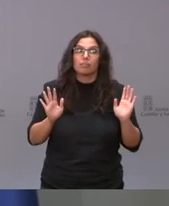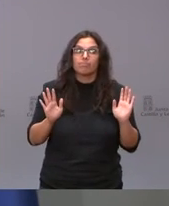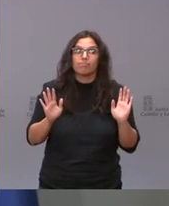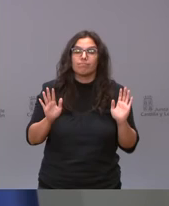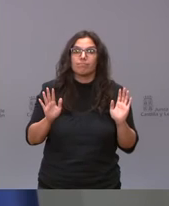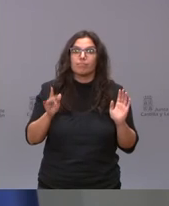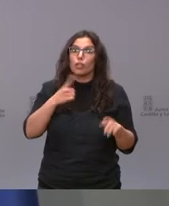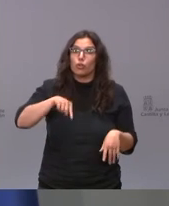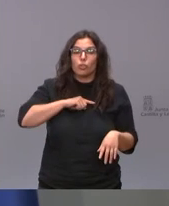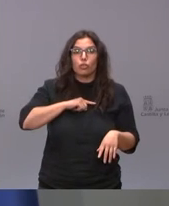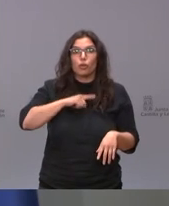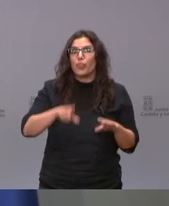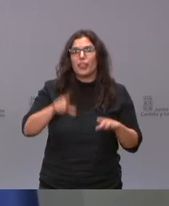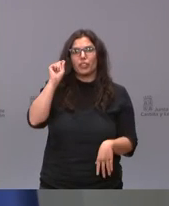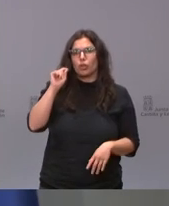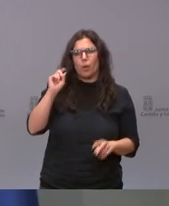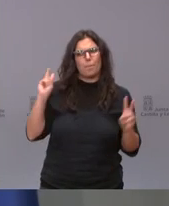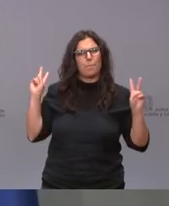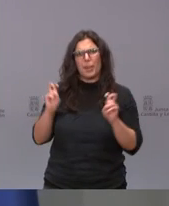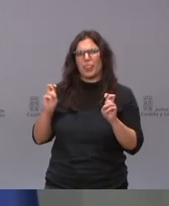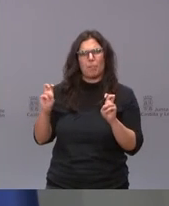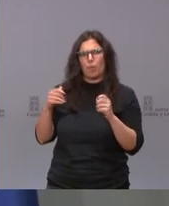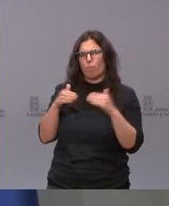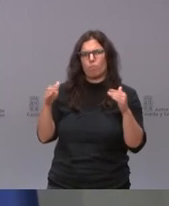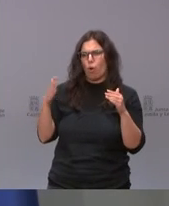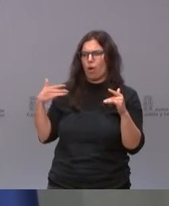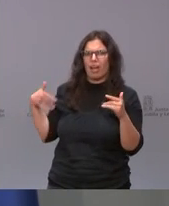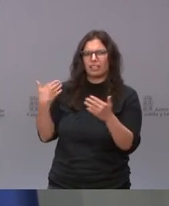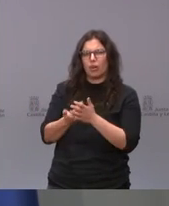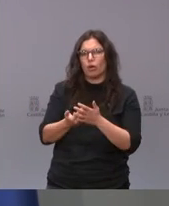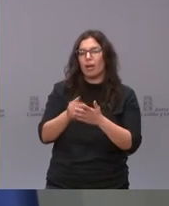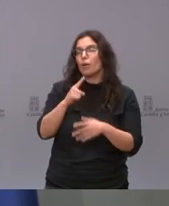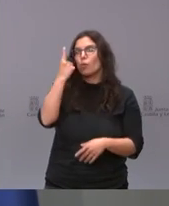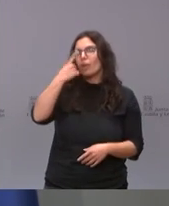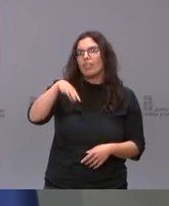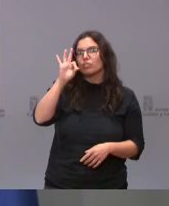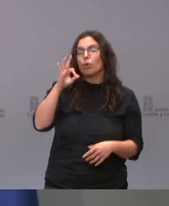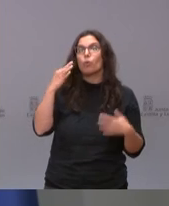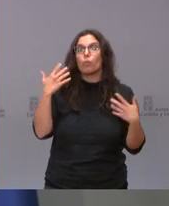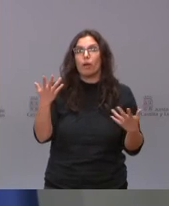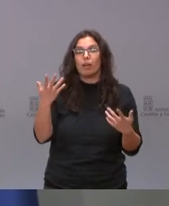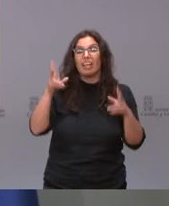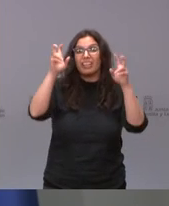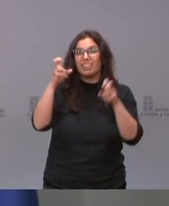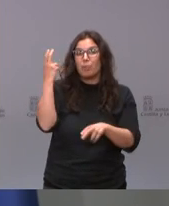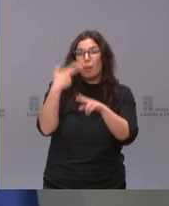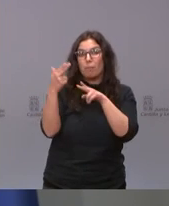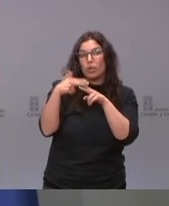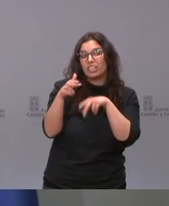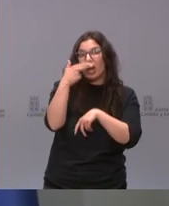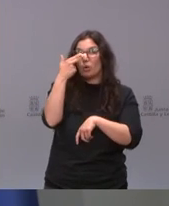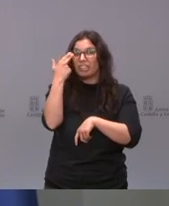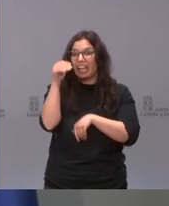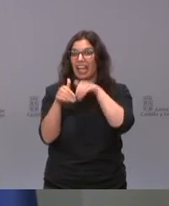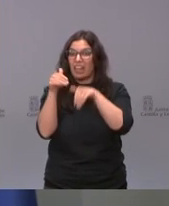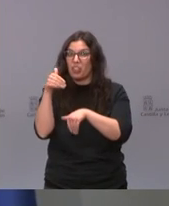hemos tomado una decisión desde el principio que es no atender a las consideraciones políticas o electorales en la toma